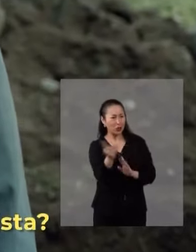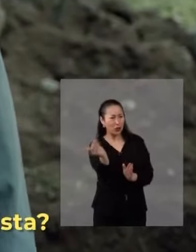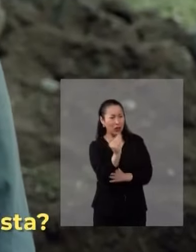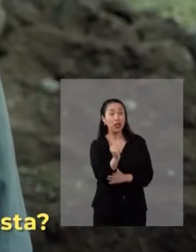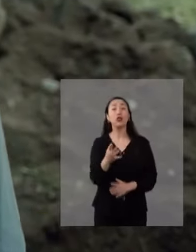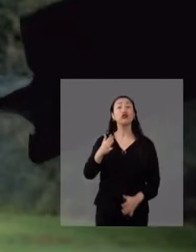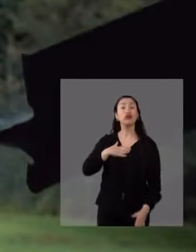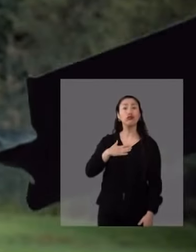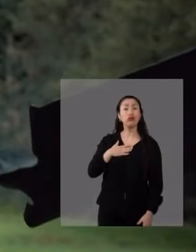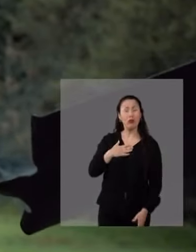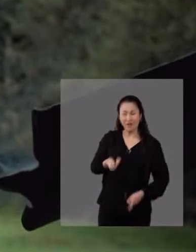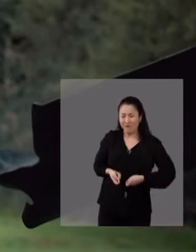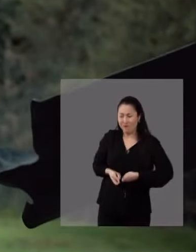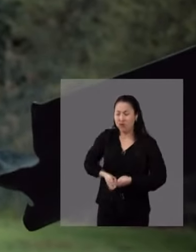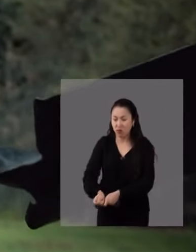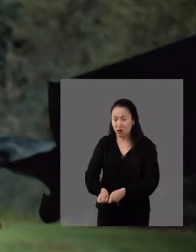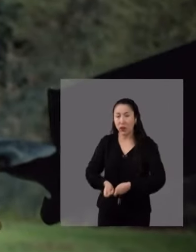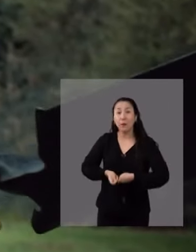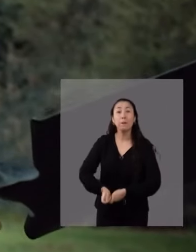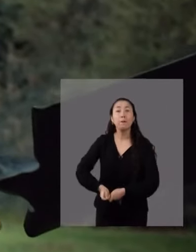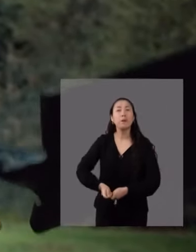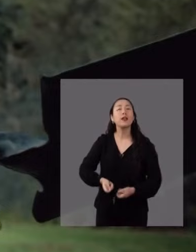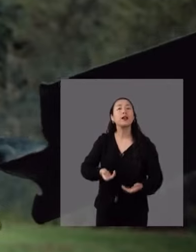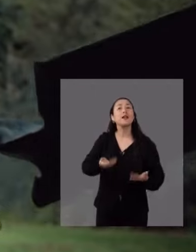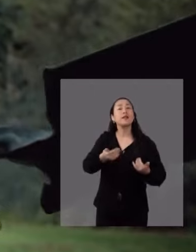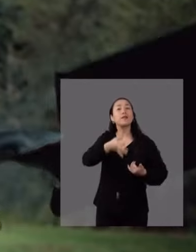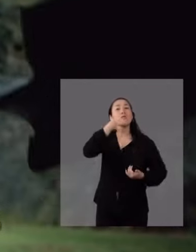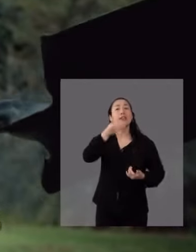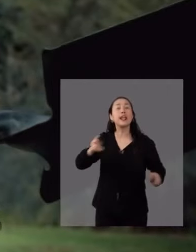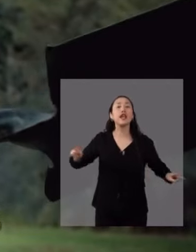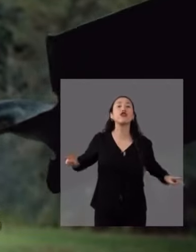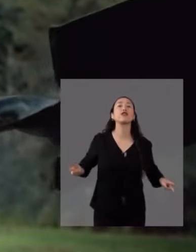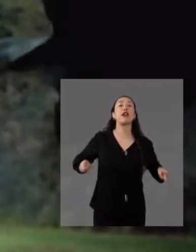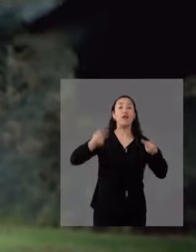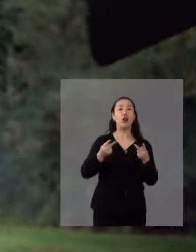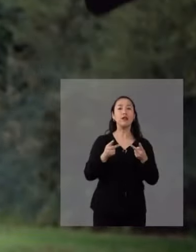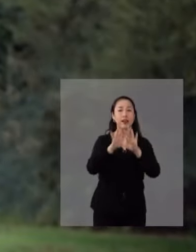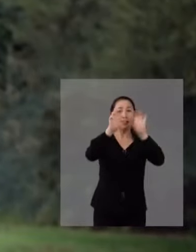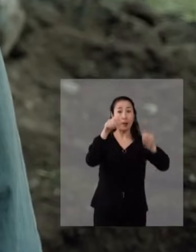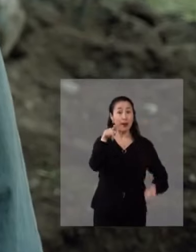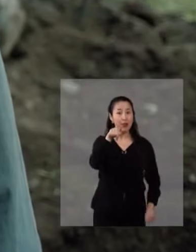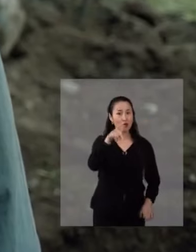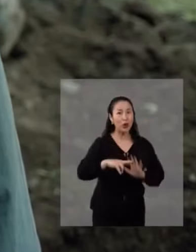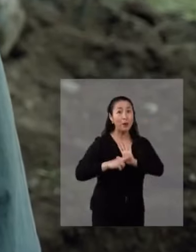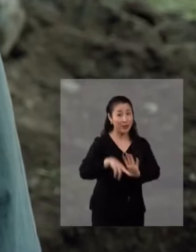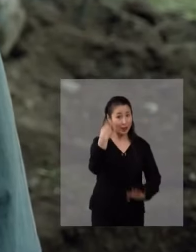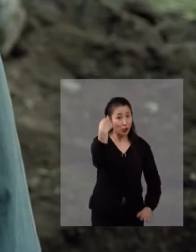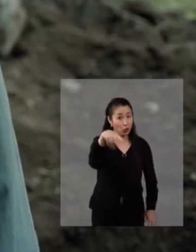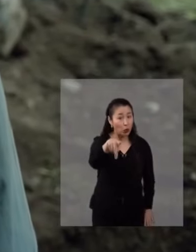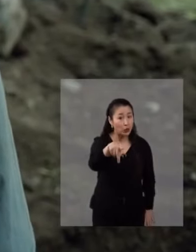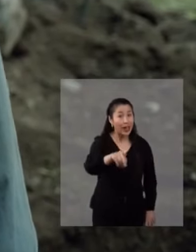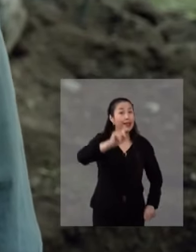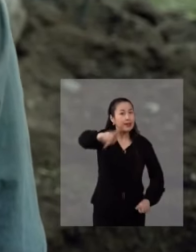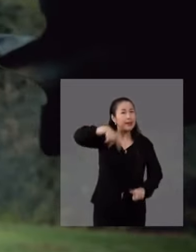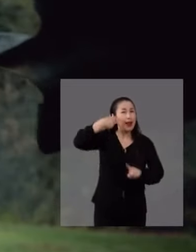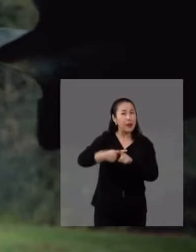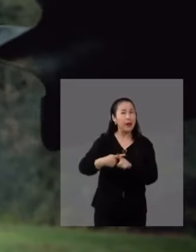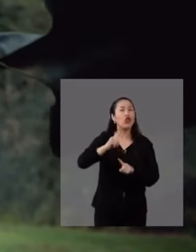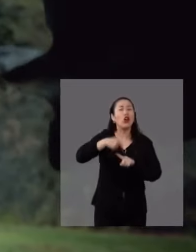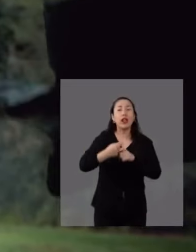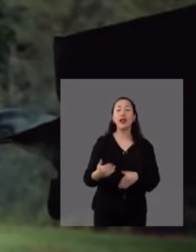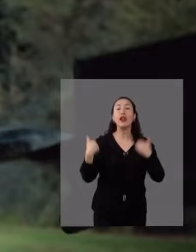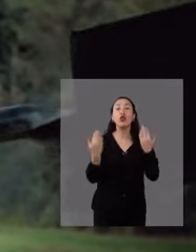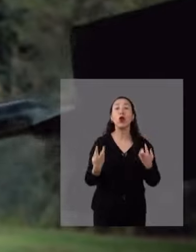si soy derechista? Yo lo desentierro cada vez que quiero decir que nos liberó del sistema que tú representas. Y le